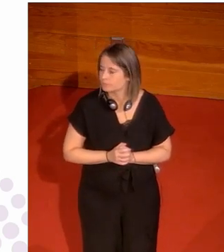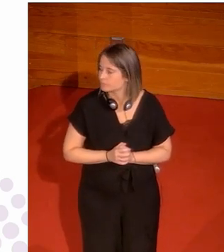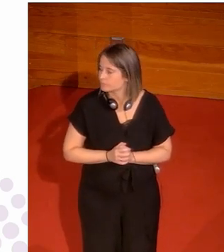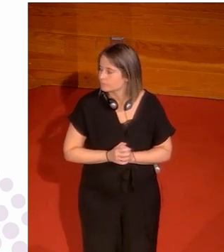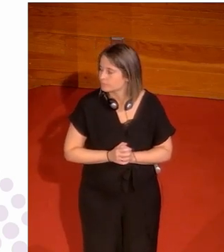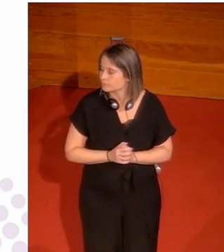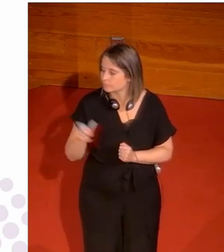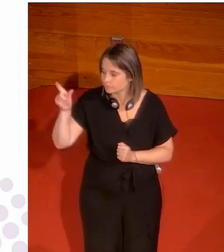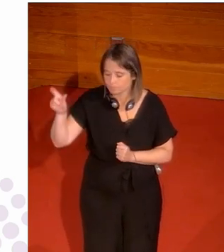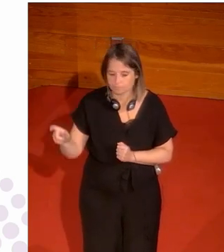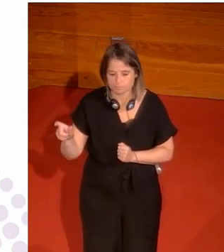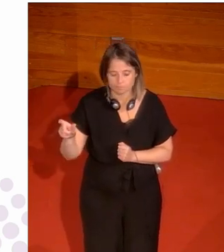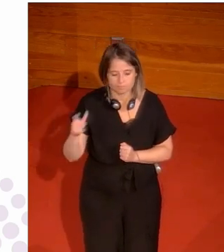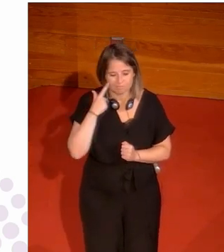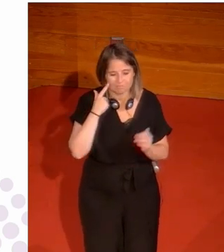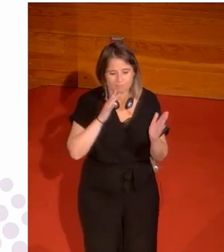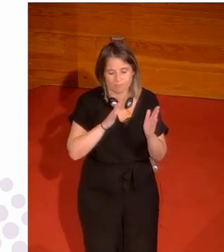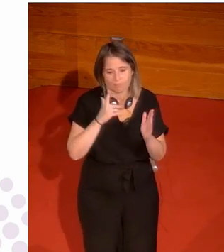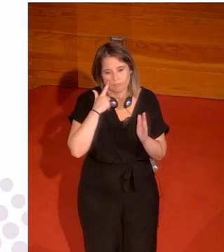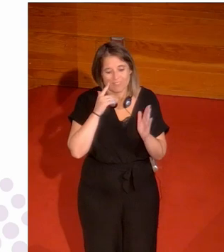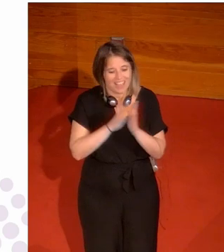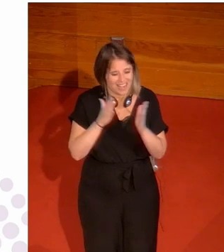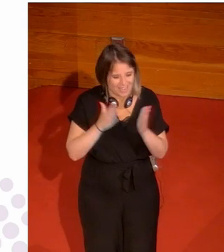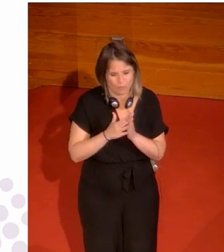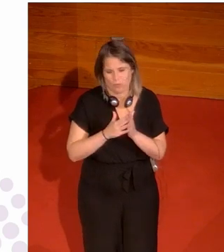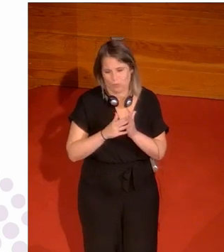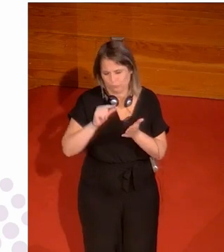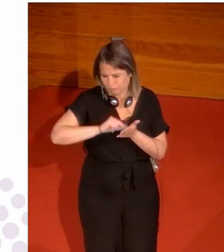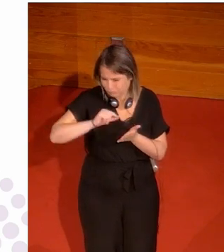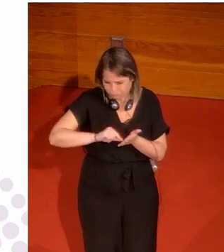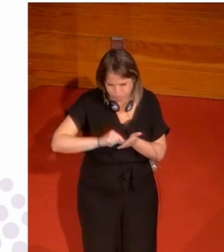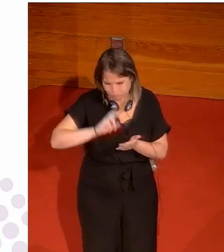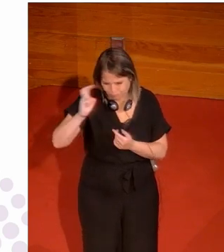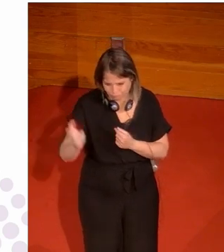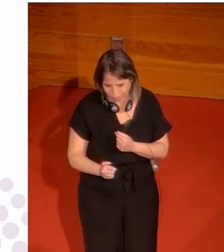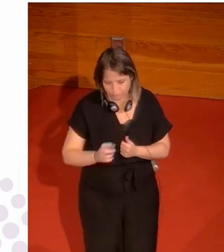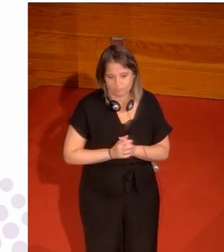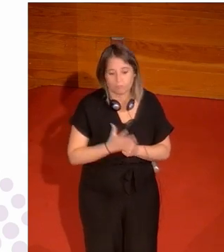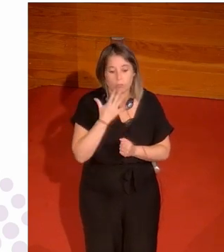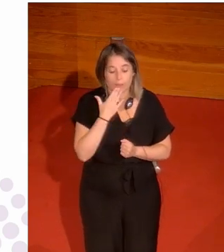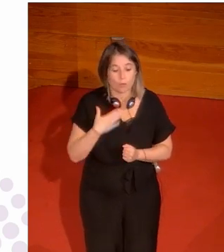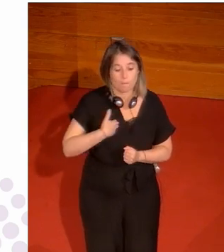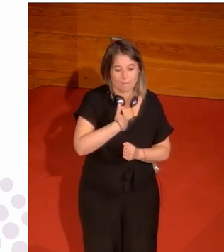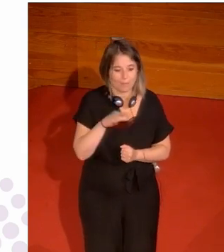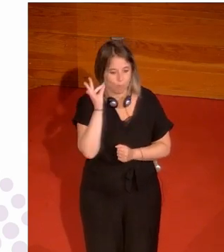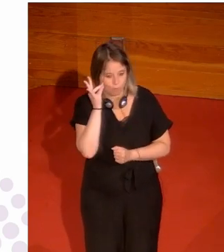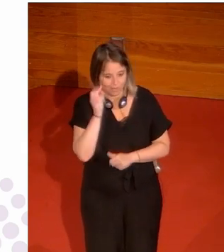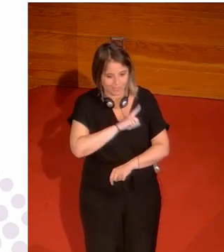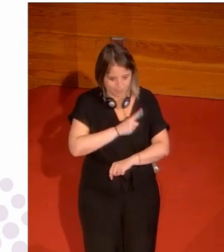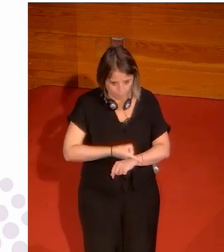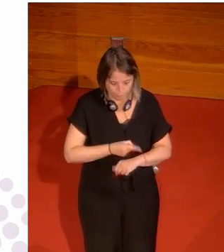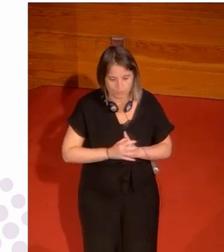Paloma hainbat liburu ere idatzi ditu. Alanola, El papel de las mujeres en el deporte,